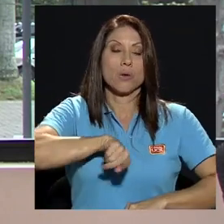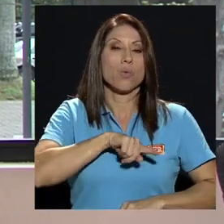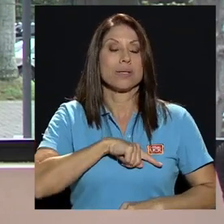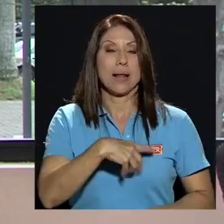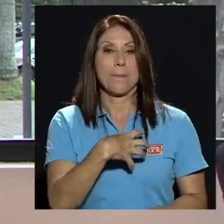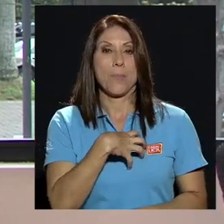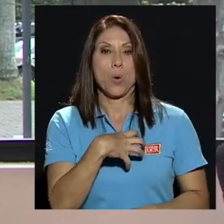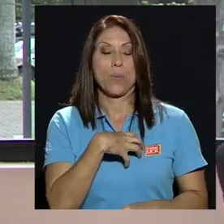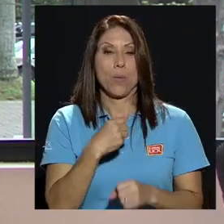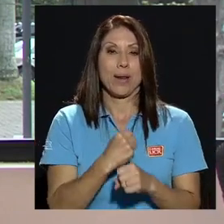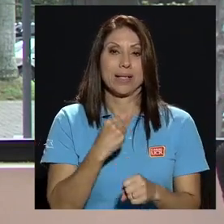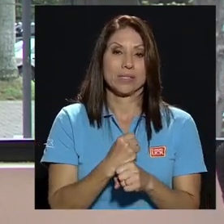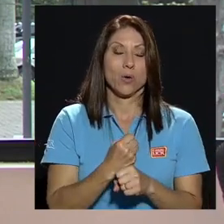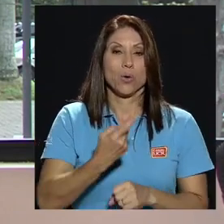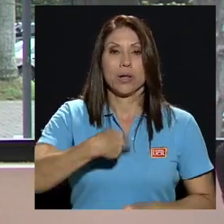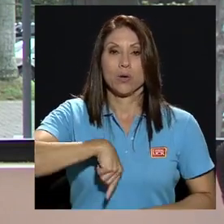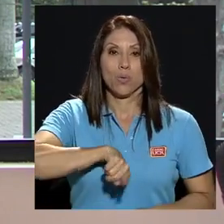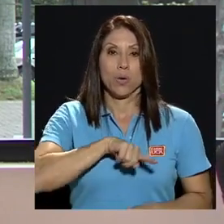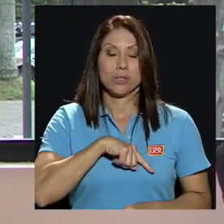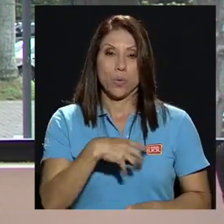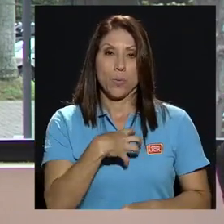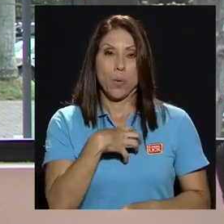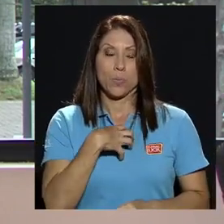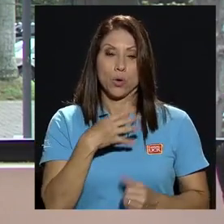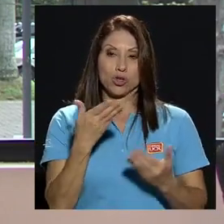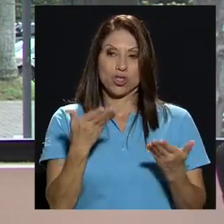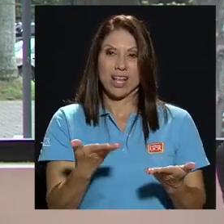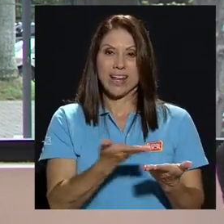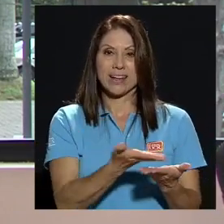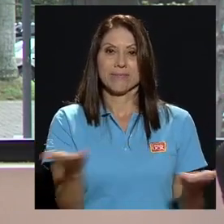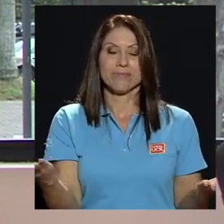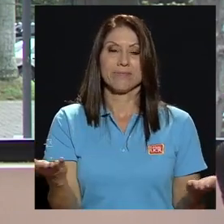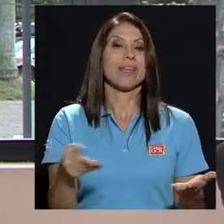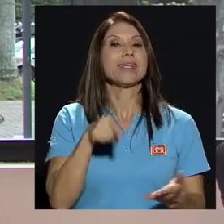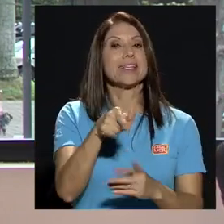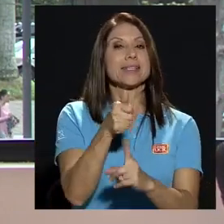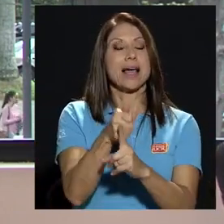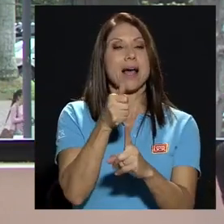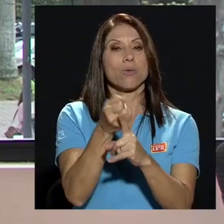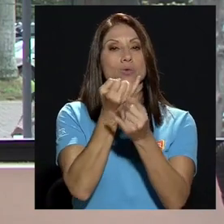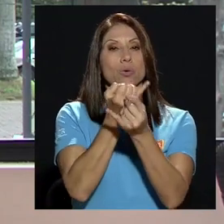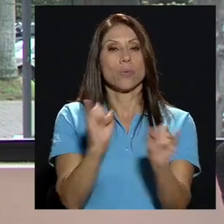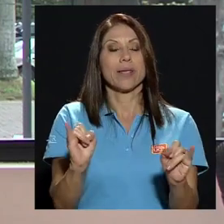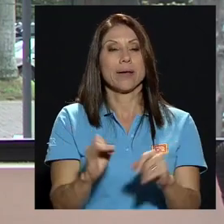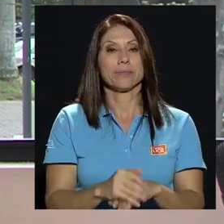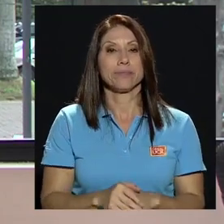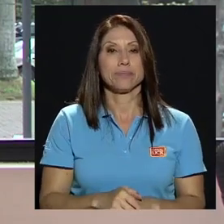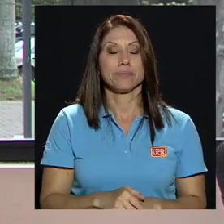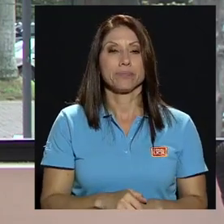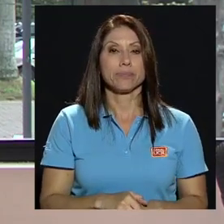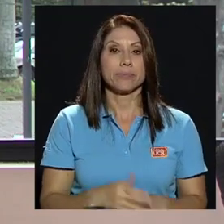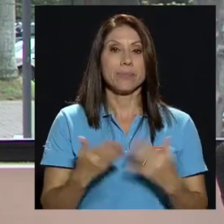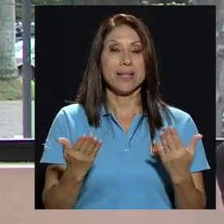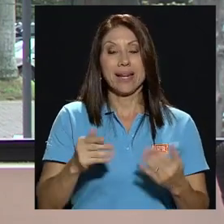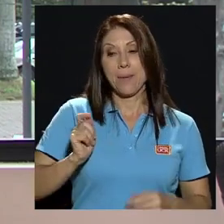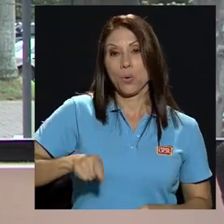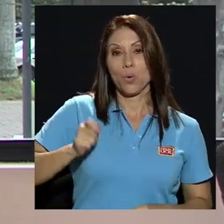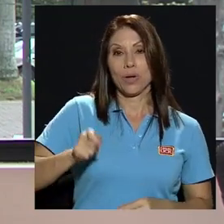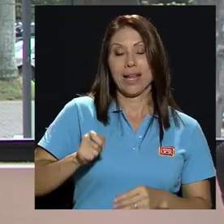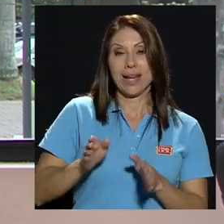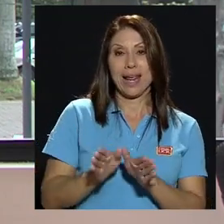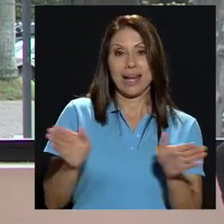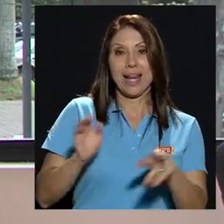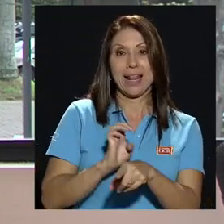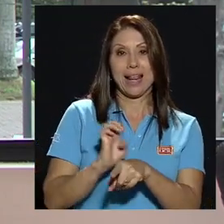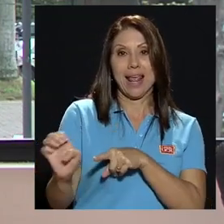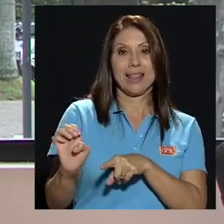propia operación y de nuestro propio ser es esa autonomía la instancia de la procuraduría general